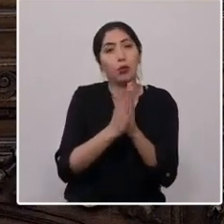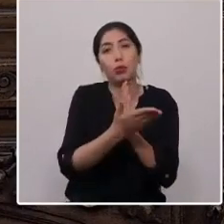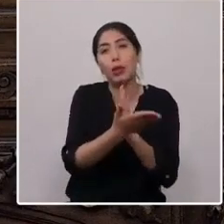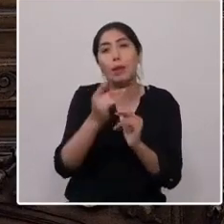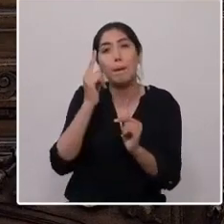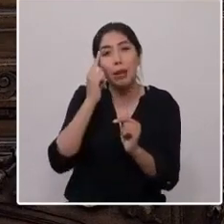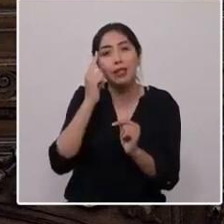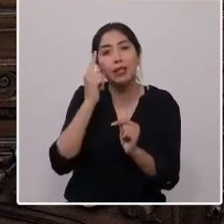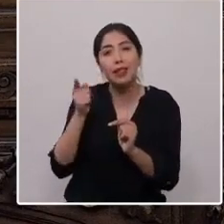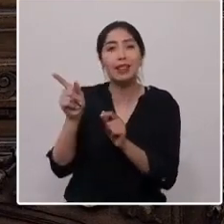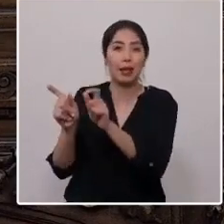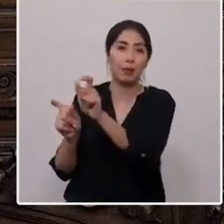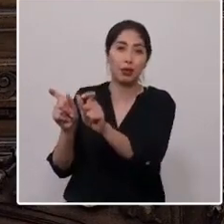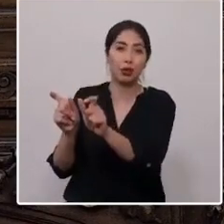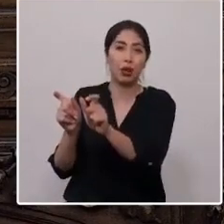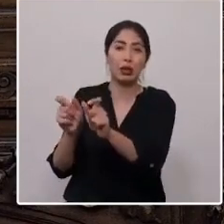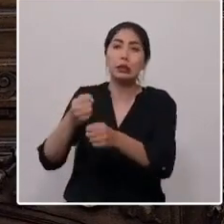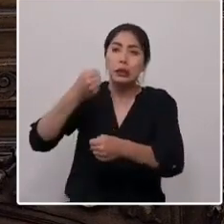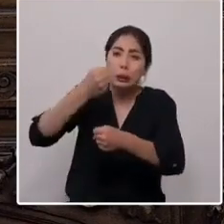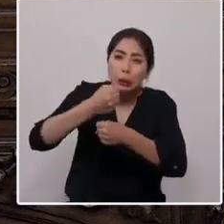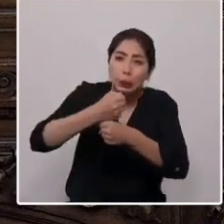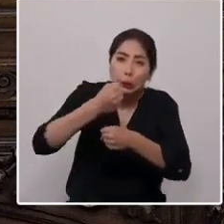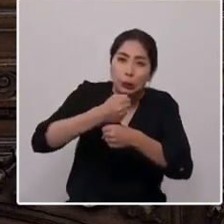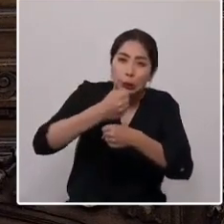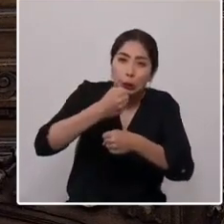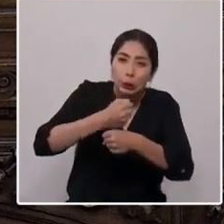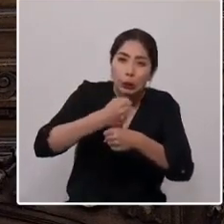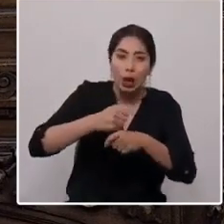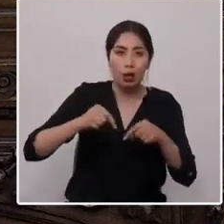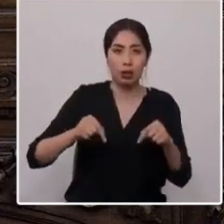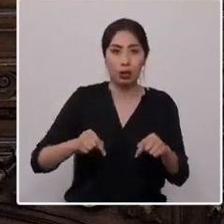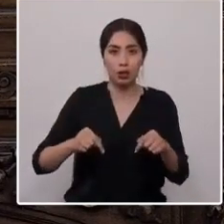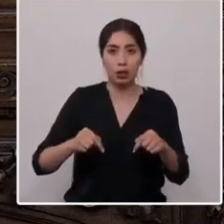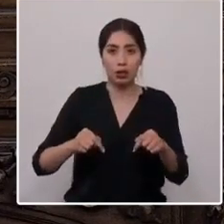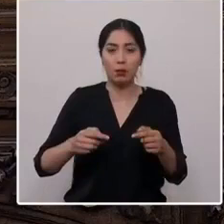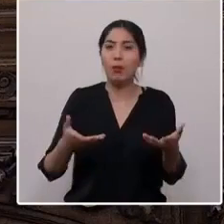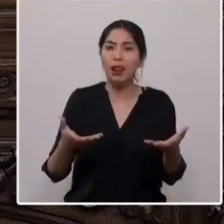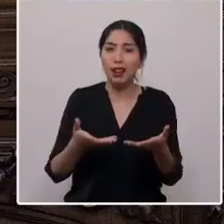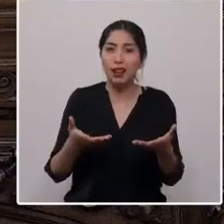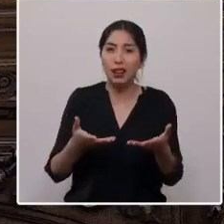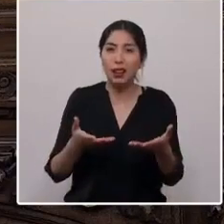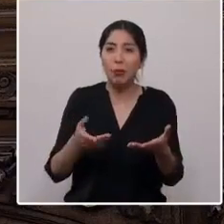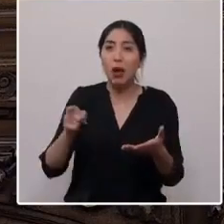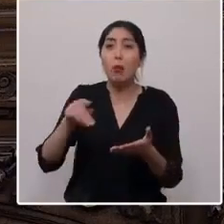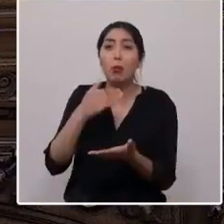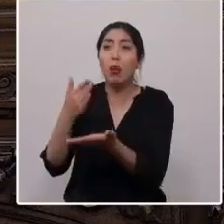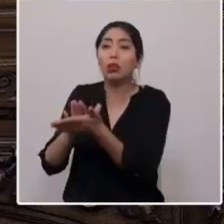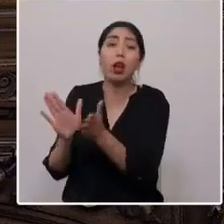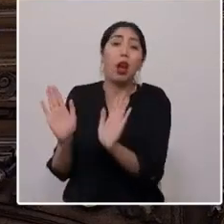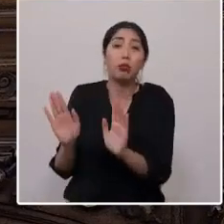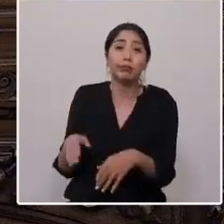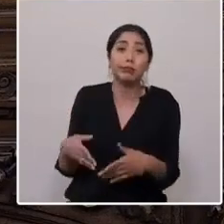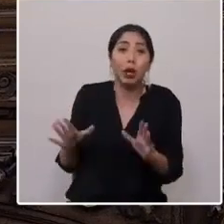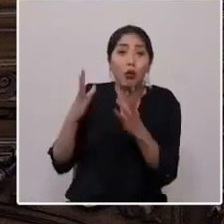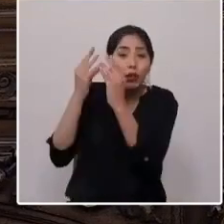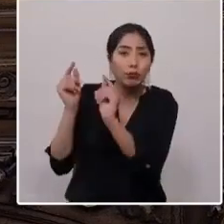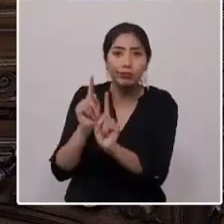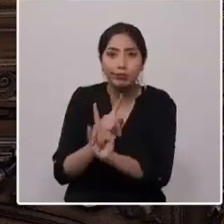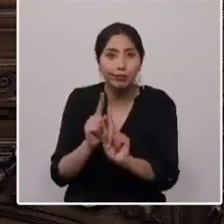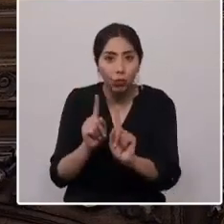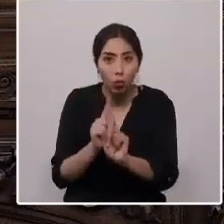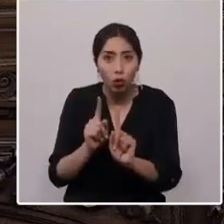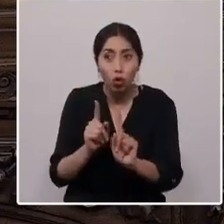Trabajemos con fuerza para que no sea en vano. Aunque estemos dentro de este edificio,